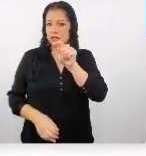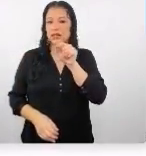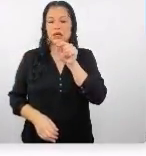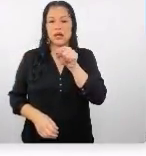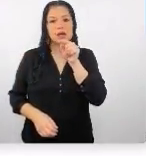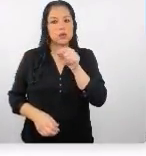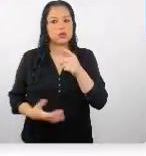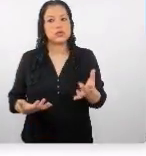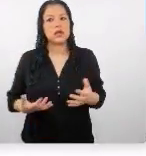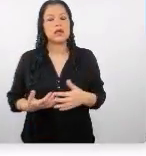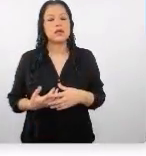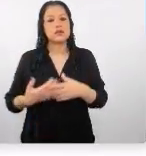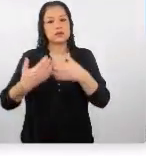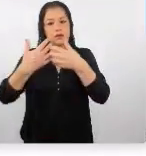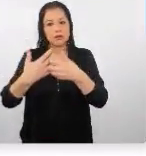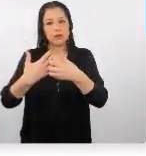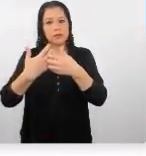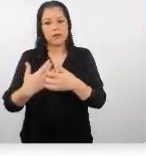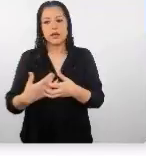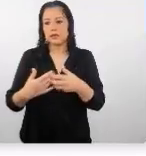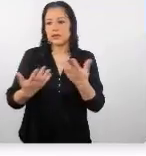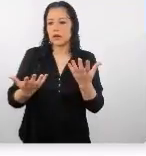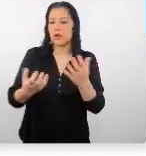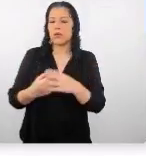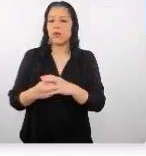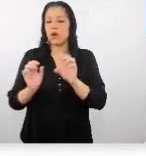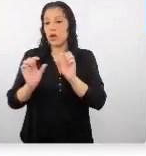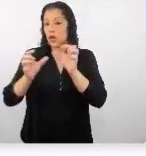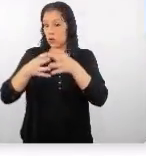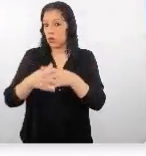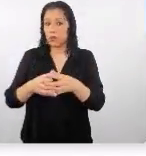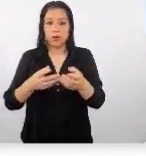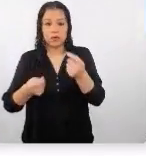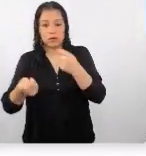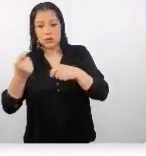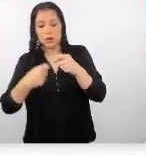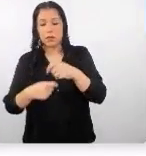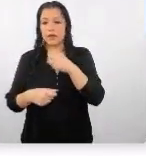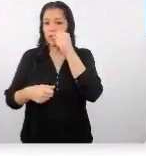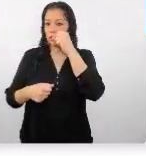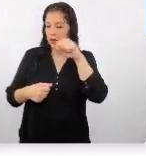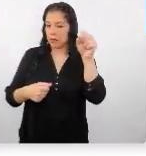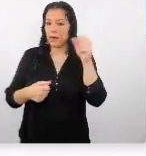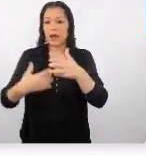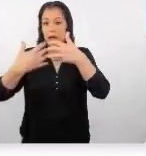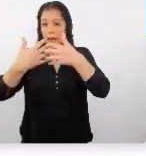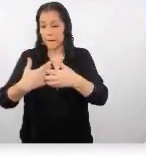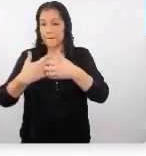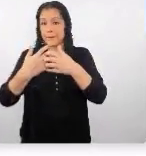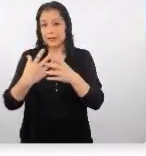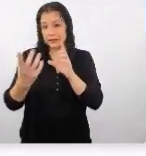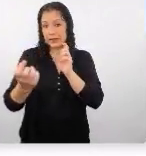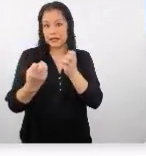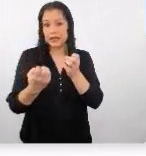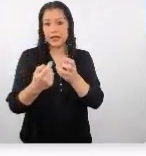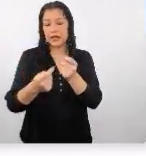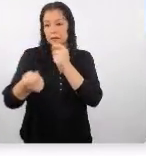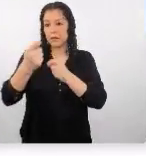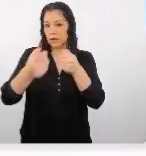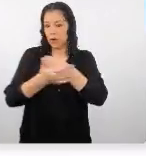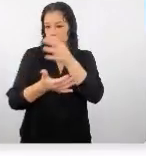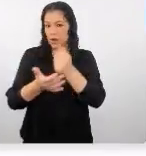ustedes como turoperadores como agencia de viajes empresas que ya van a hacer negocio con este mercado